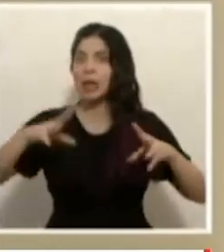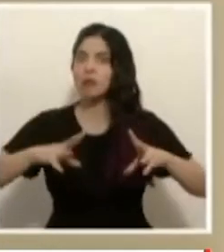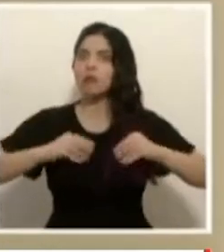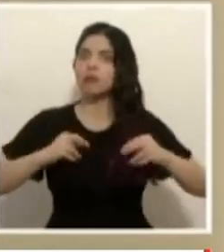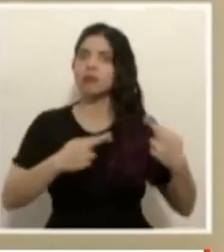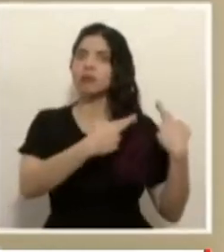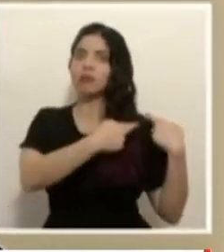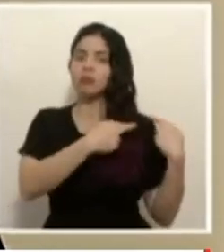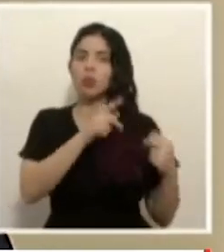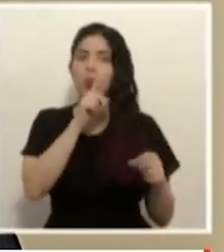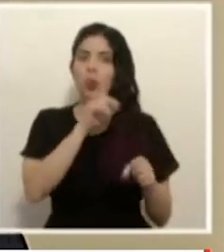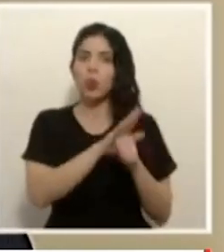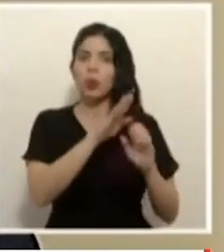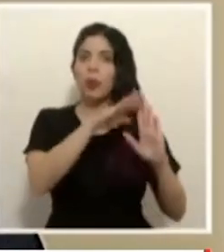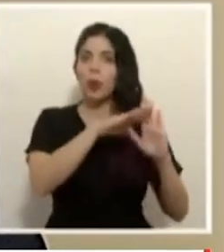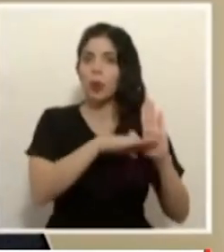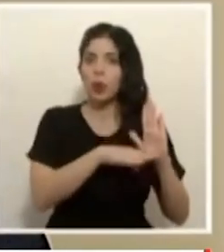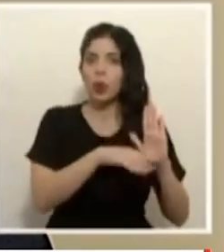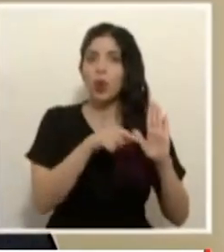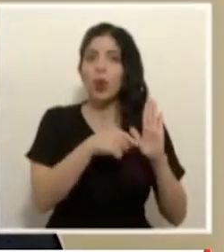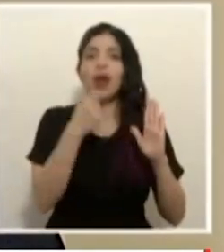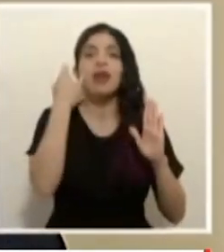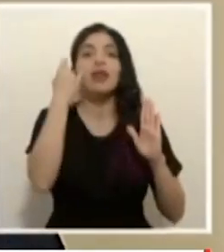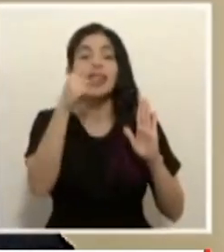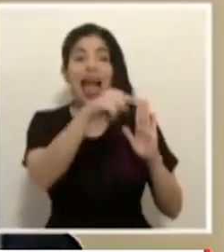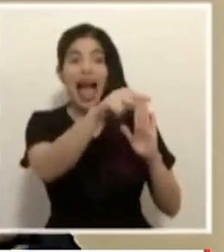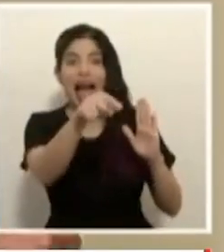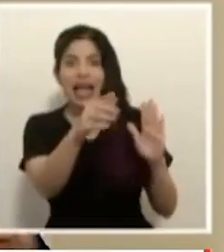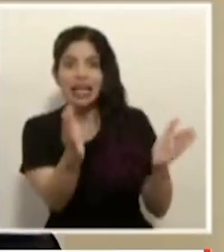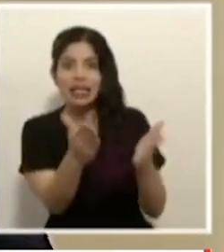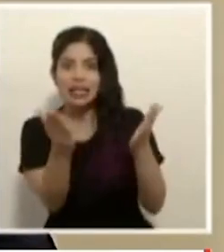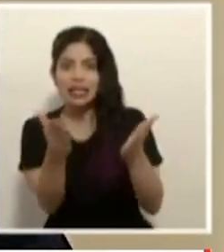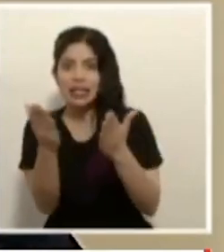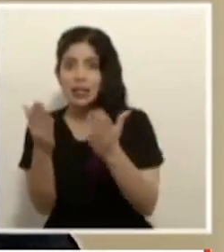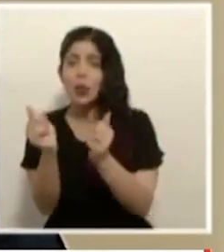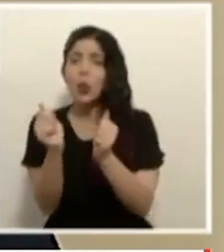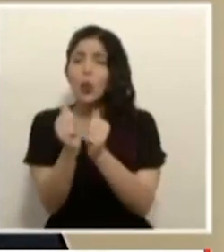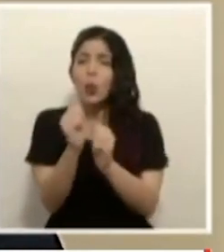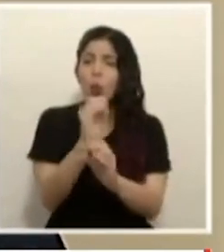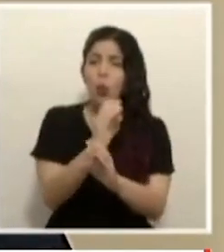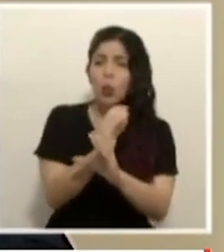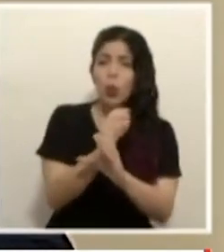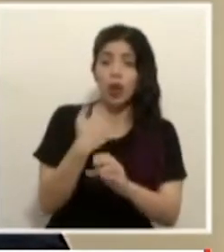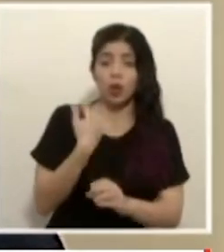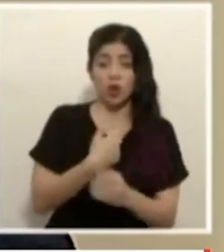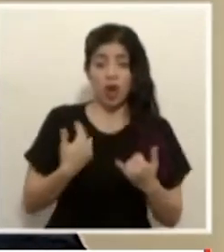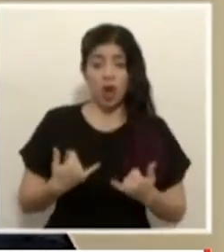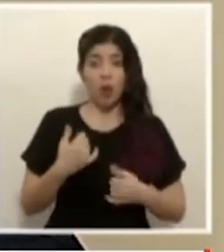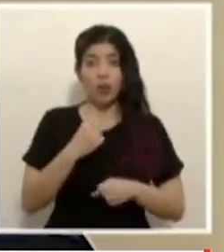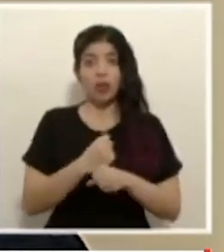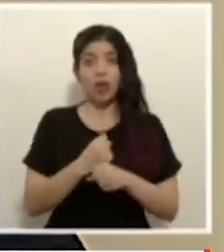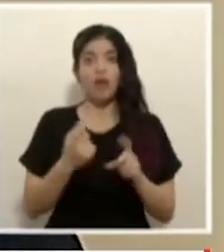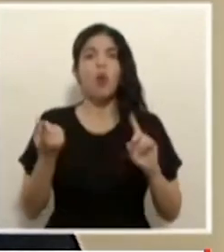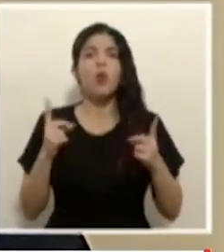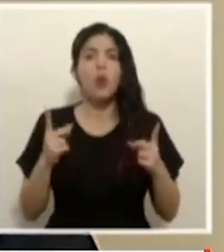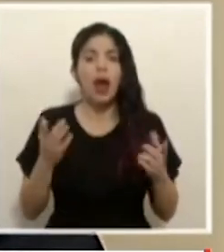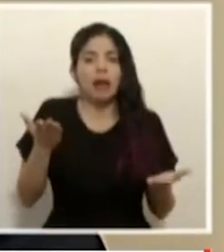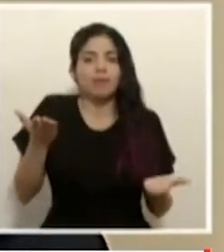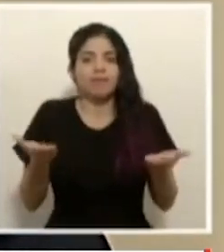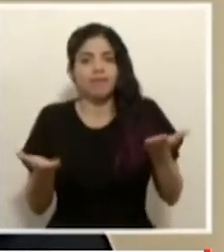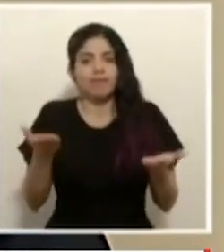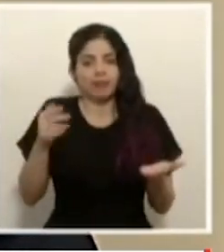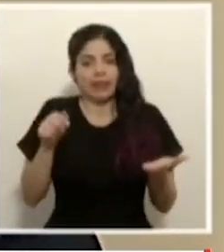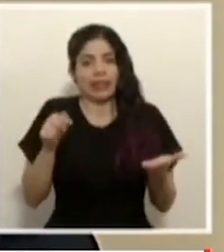protocolos la idea es que se mueva allí cuidando nuestro trabajo hoy es el equilibrio es el balance